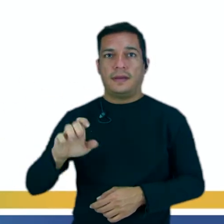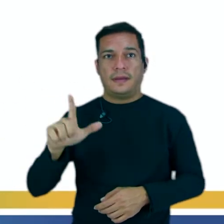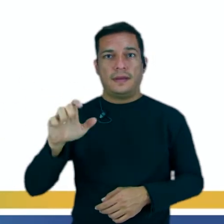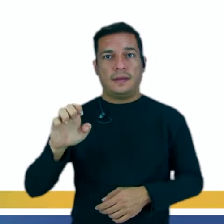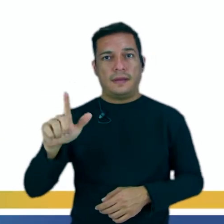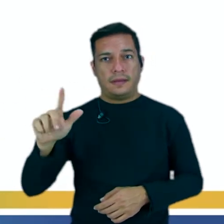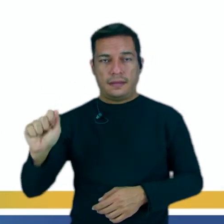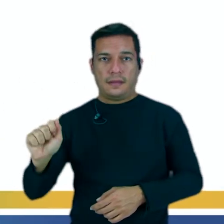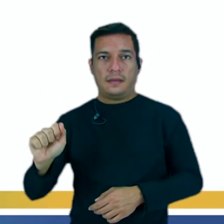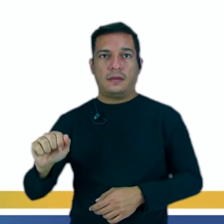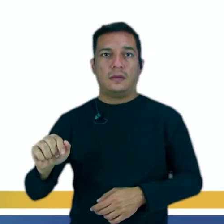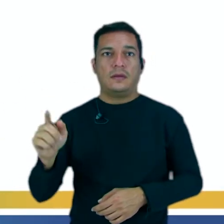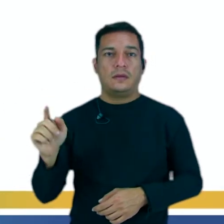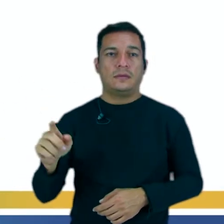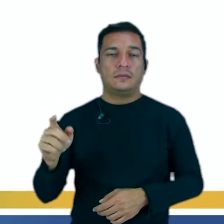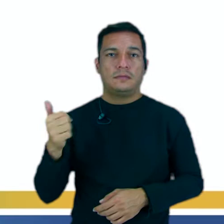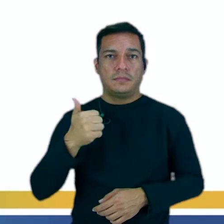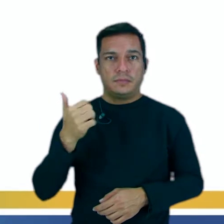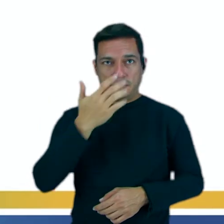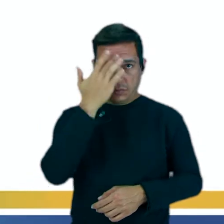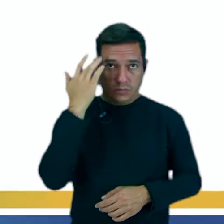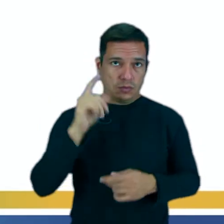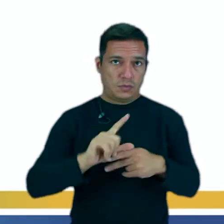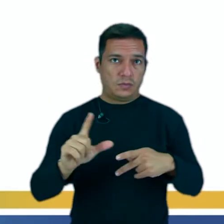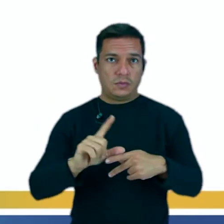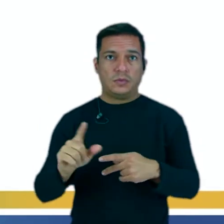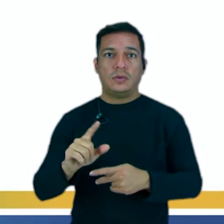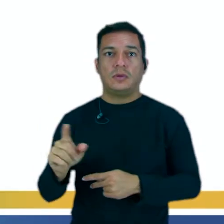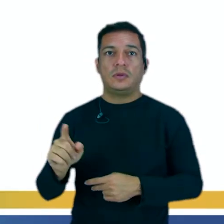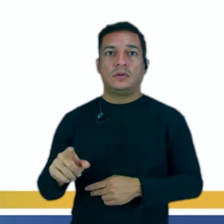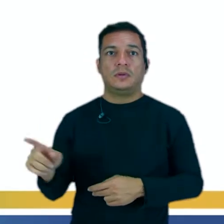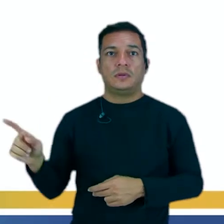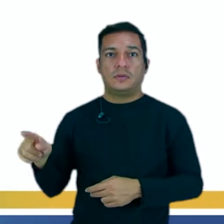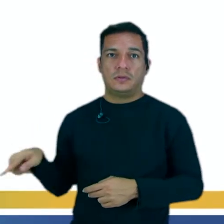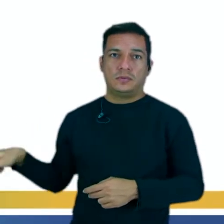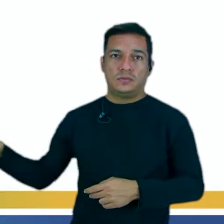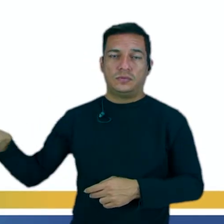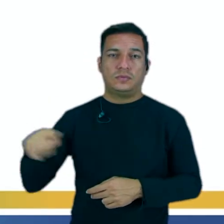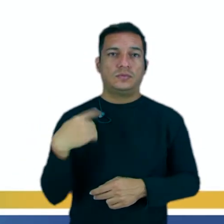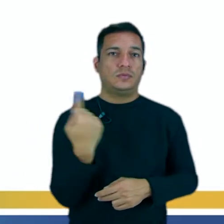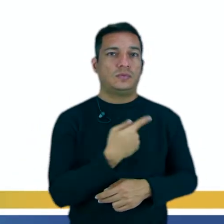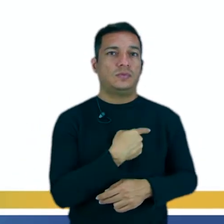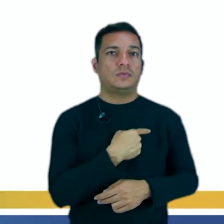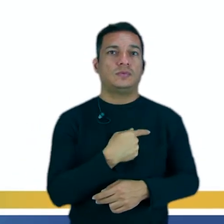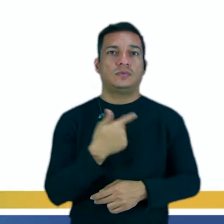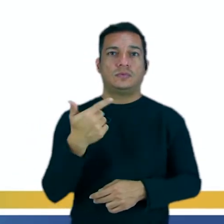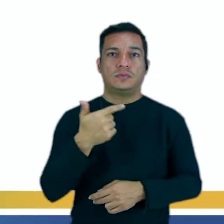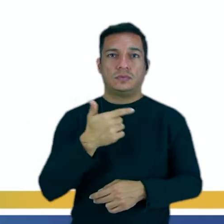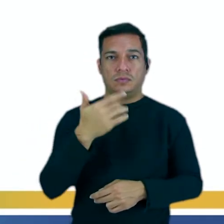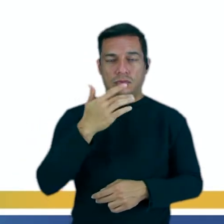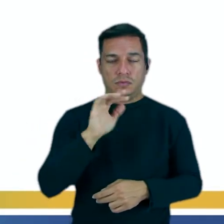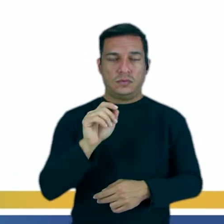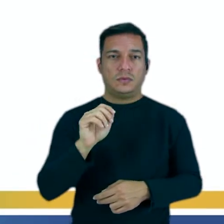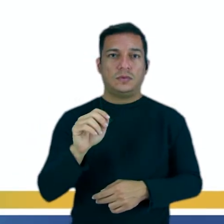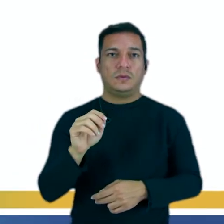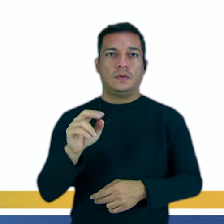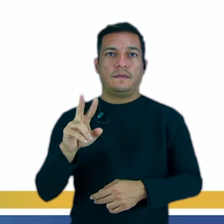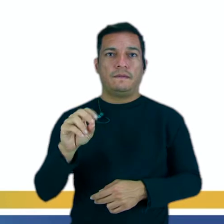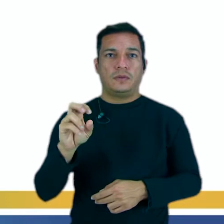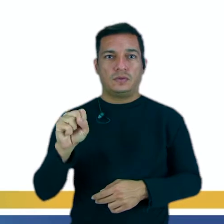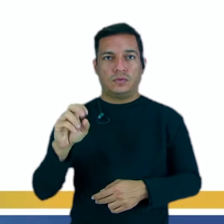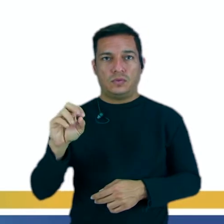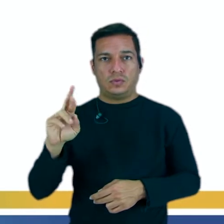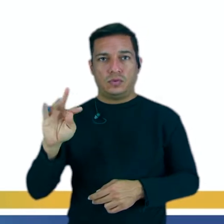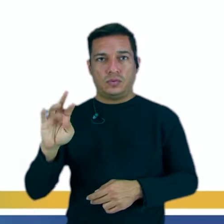o usted. ¿Sí? Primera persona del plural, nosotros o nosotras. Segunda persona, vosotros o vosotras.